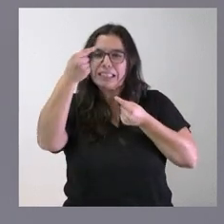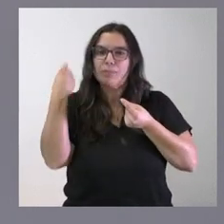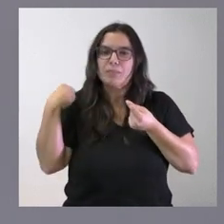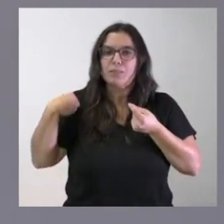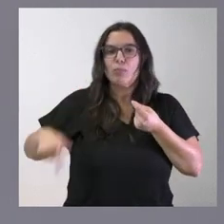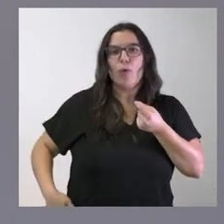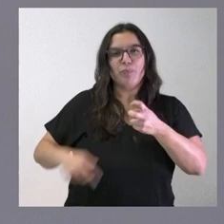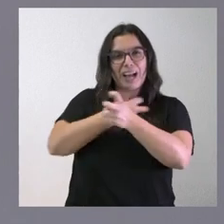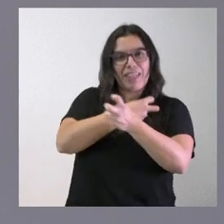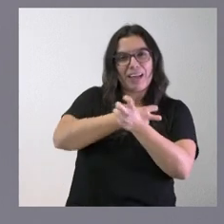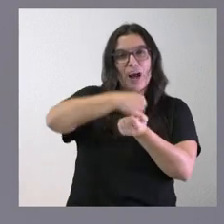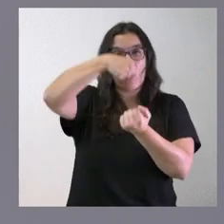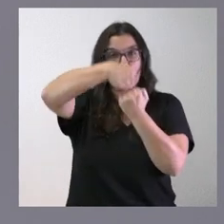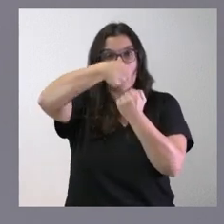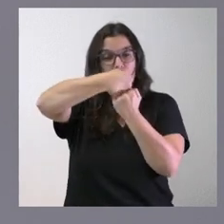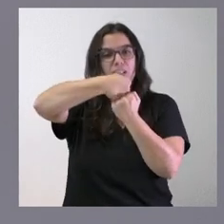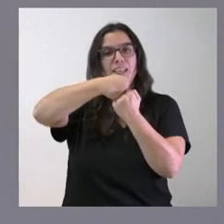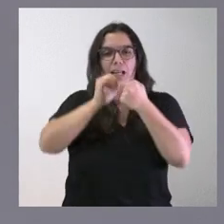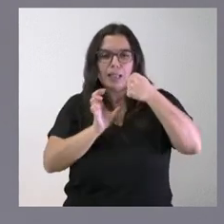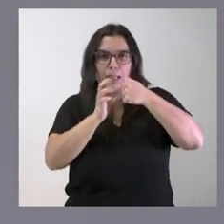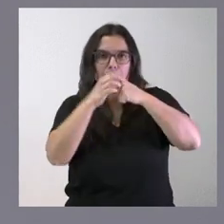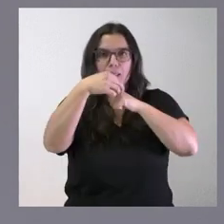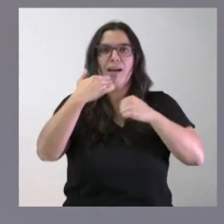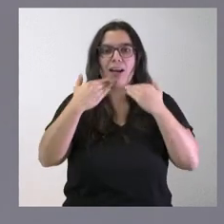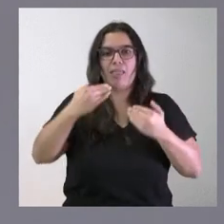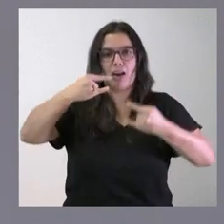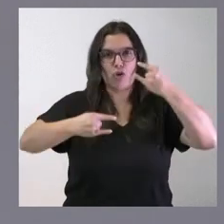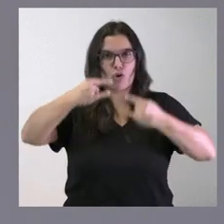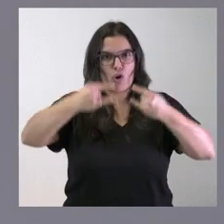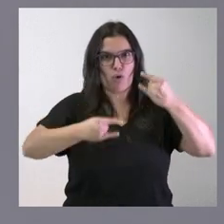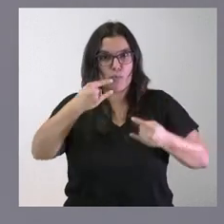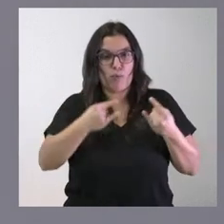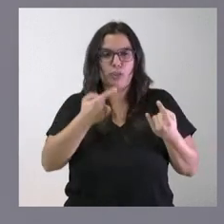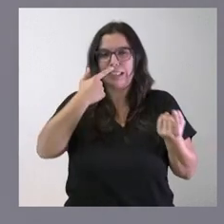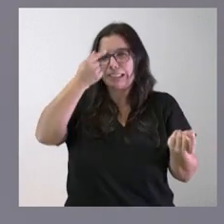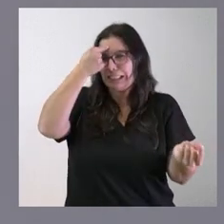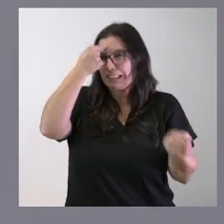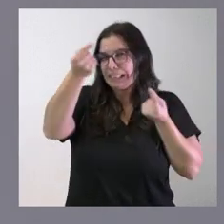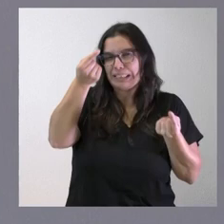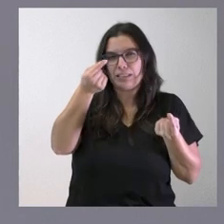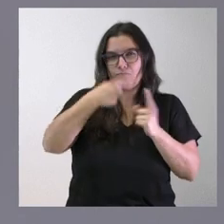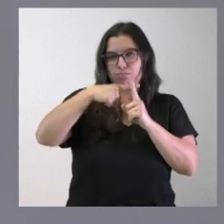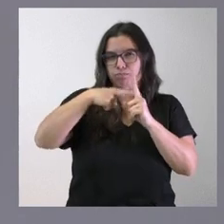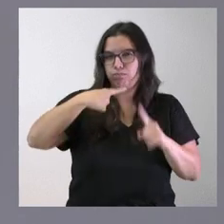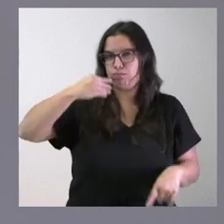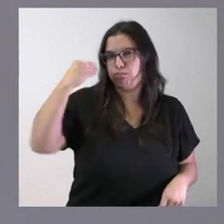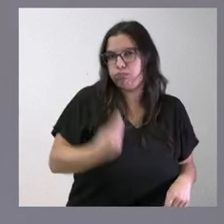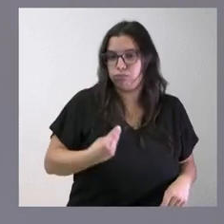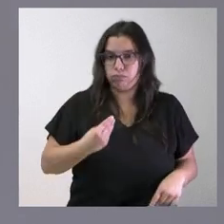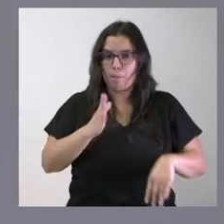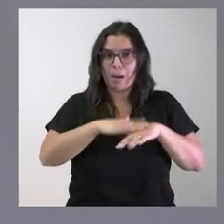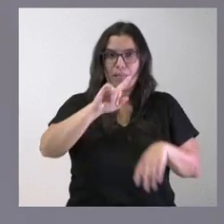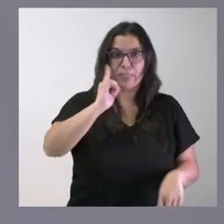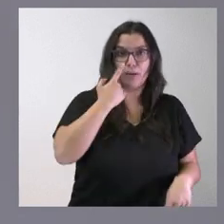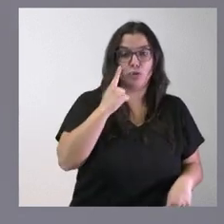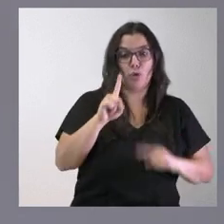cadera y rodilla a través de este mecanismo robótico, que, dado su nivel de alta precisión, tanto en diagnóstico como en intervención, lo